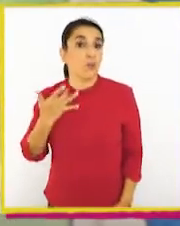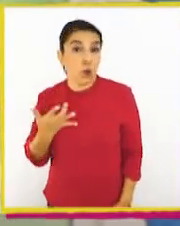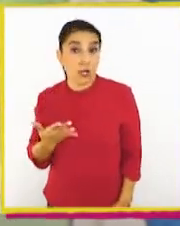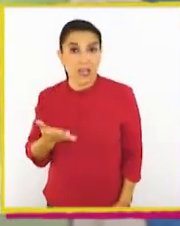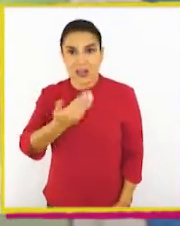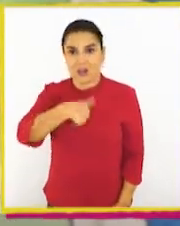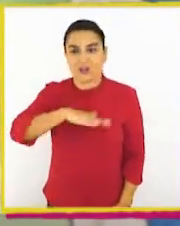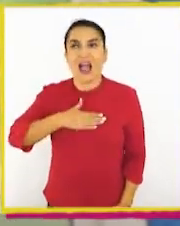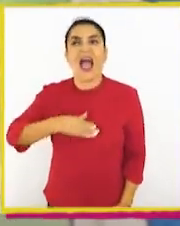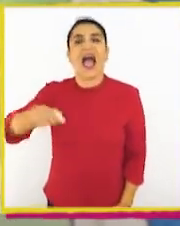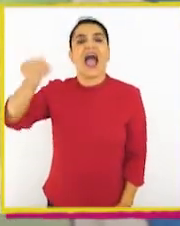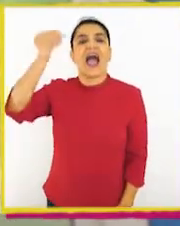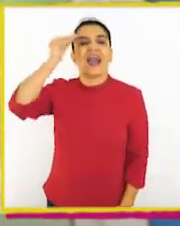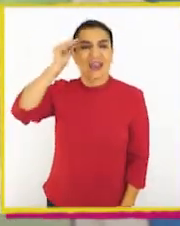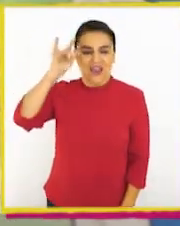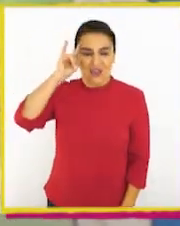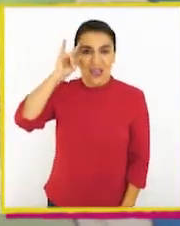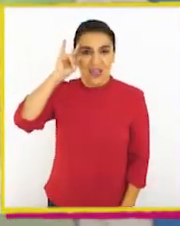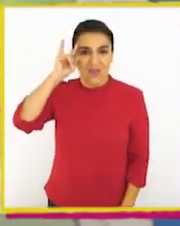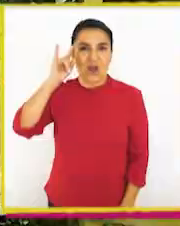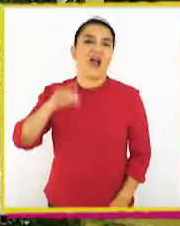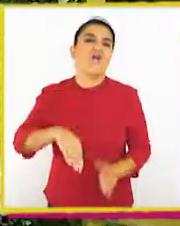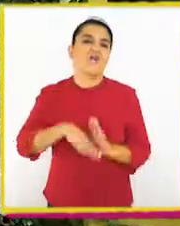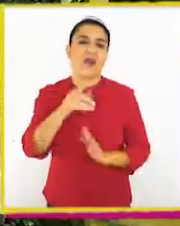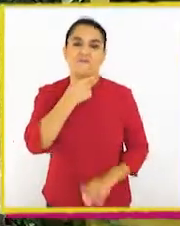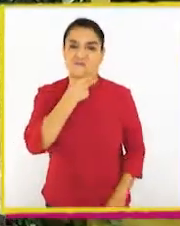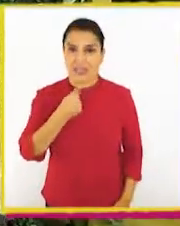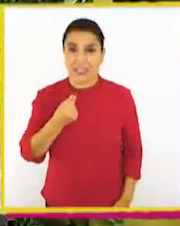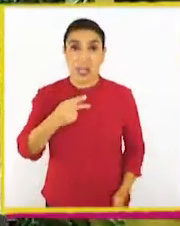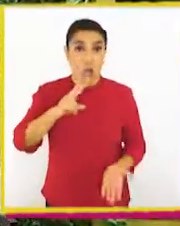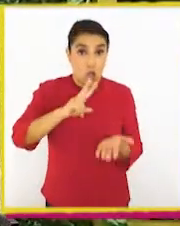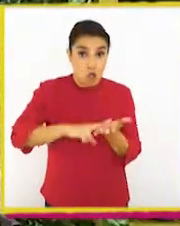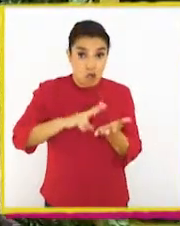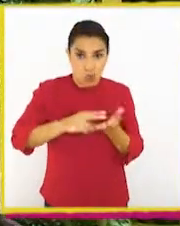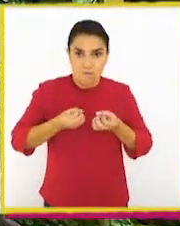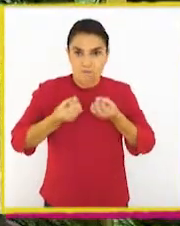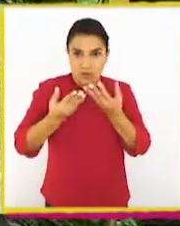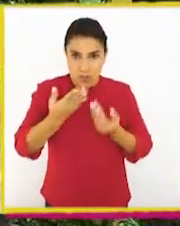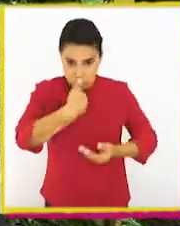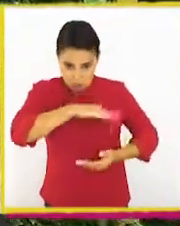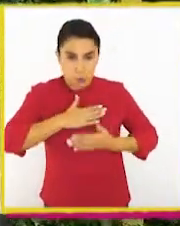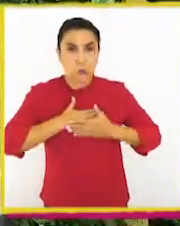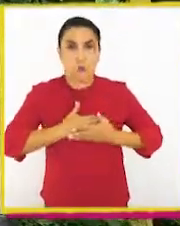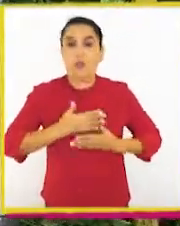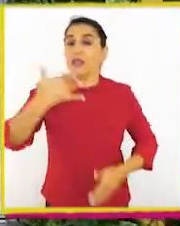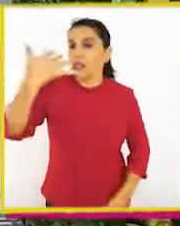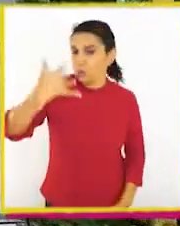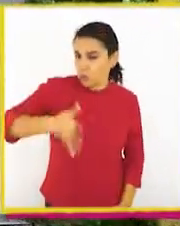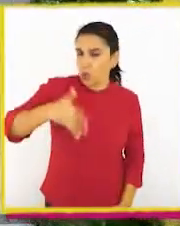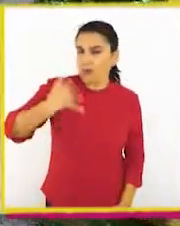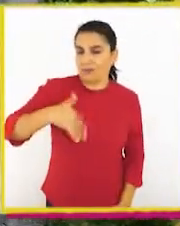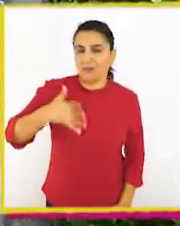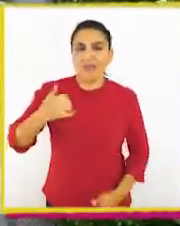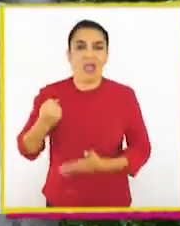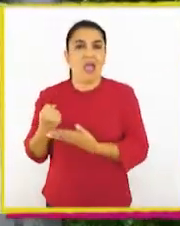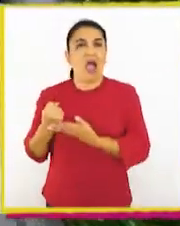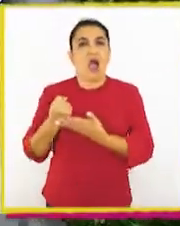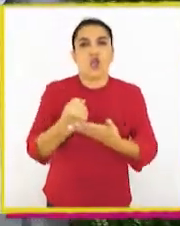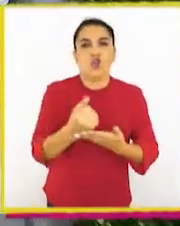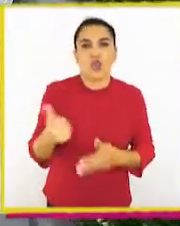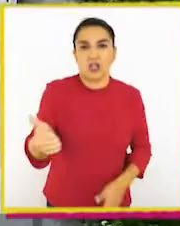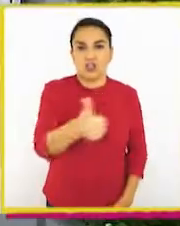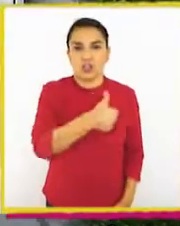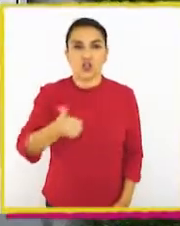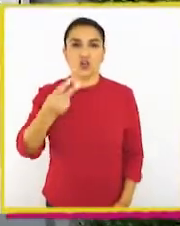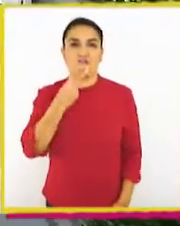que la medida en que lo recordamos es más fácil. Ser honestos con nosotros mismos es muy importante. Y ayuda a